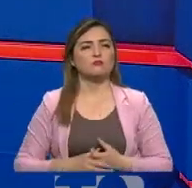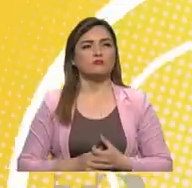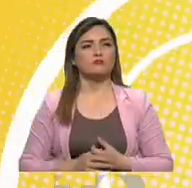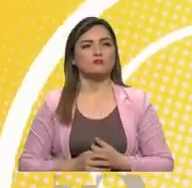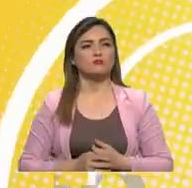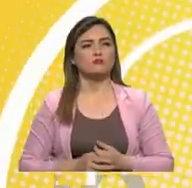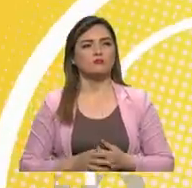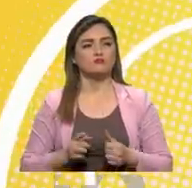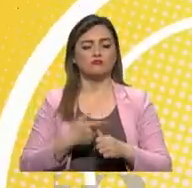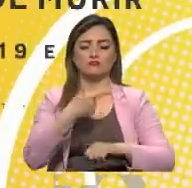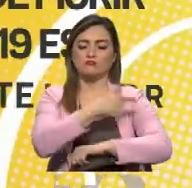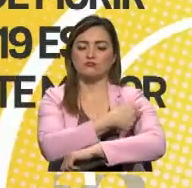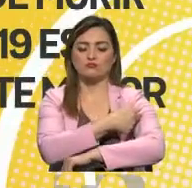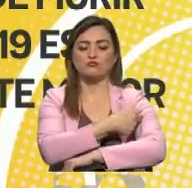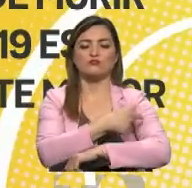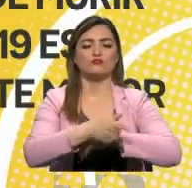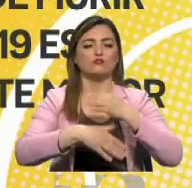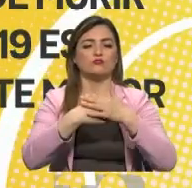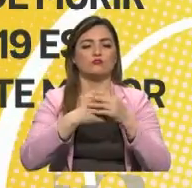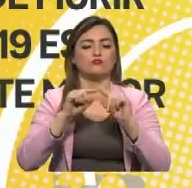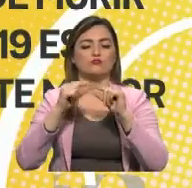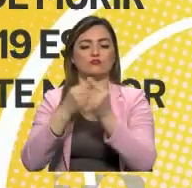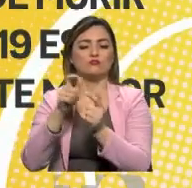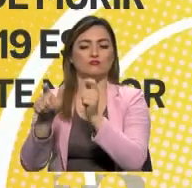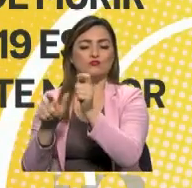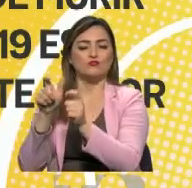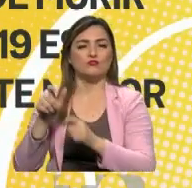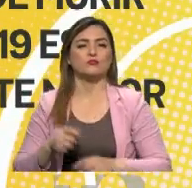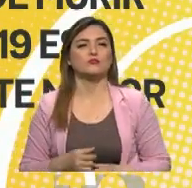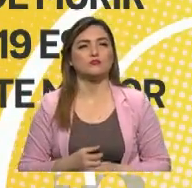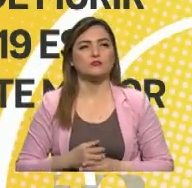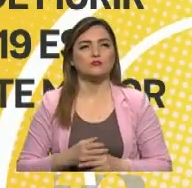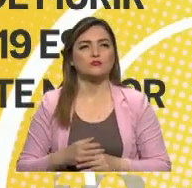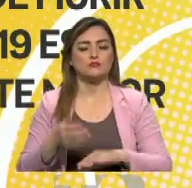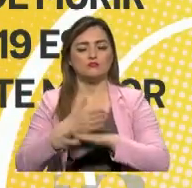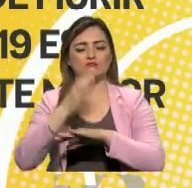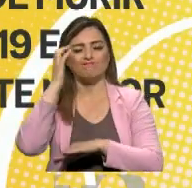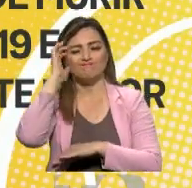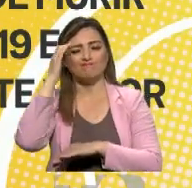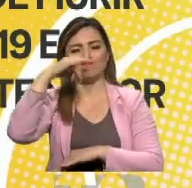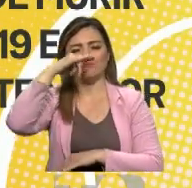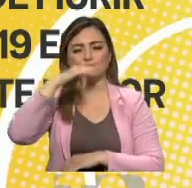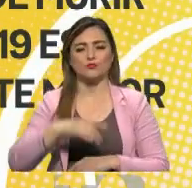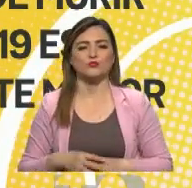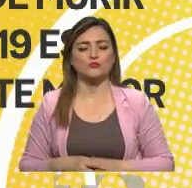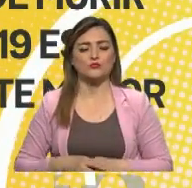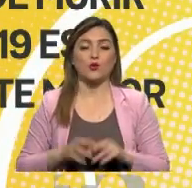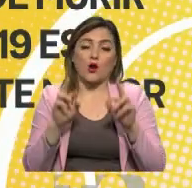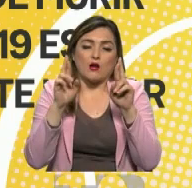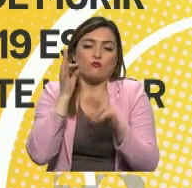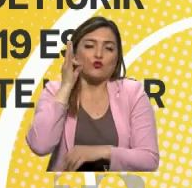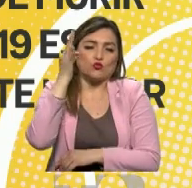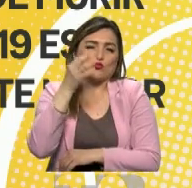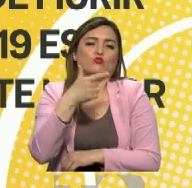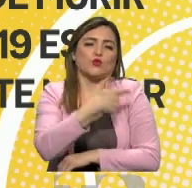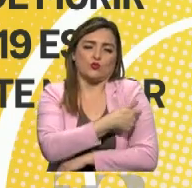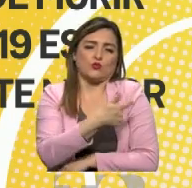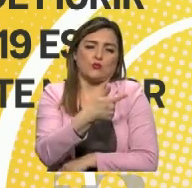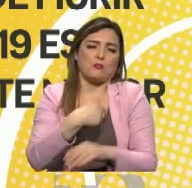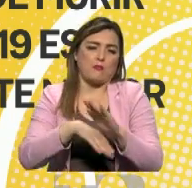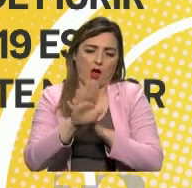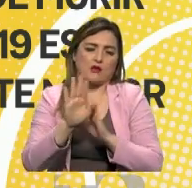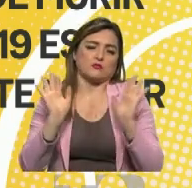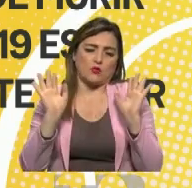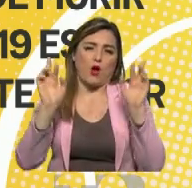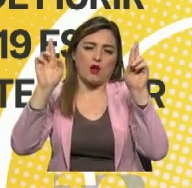que primero deberíamos vacunar a toda esta población antes de preocuparnos de los niños todavía. Ojalá que en un futuro cercano tengamos muchísimas